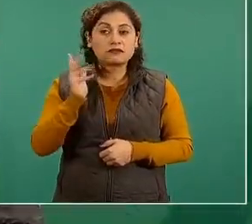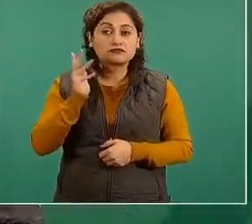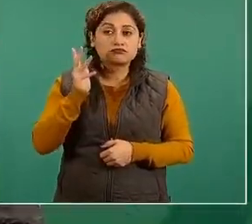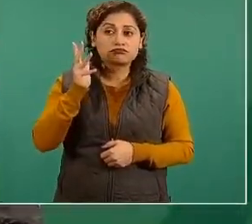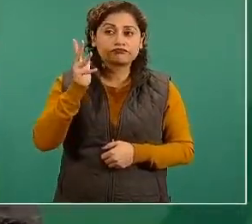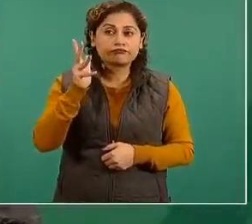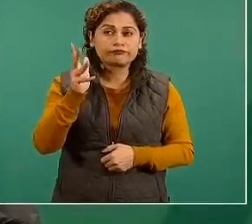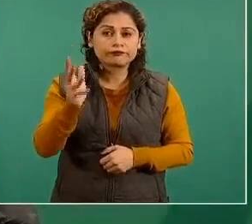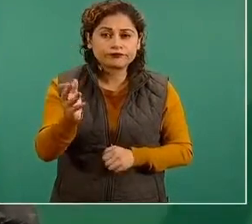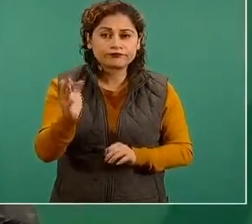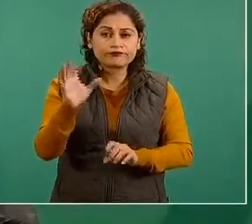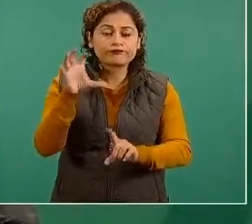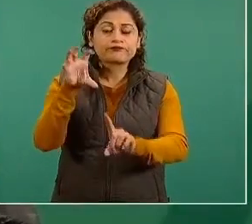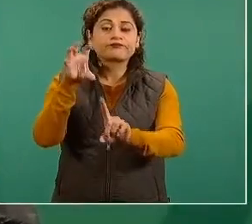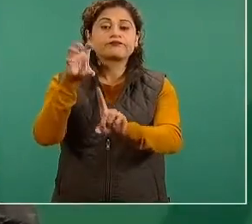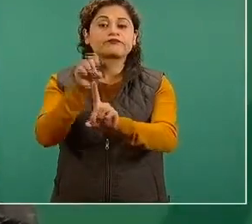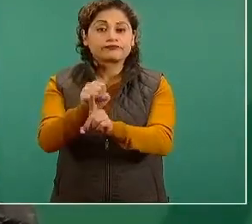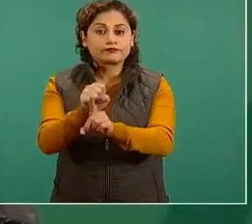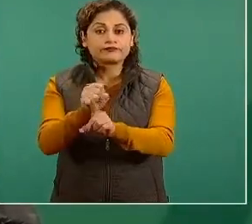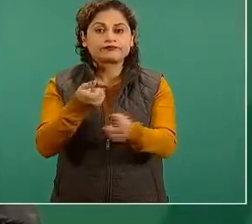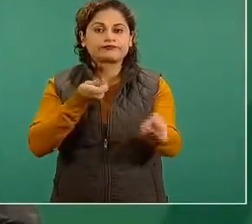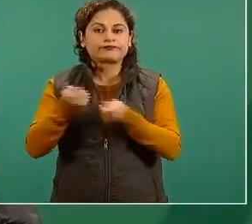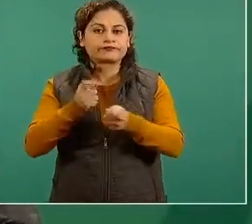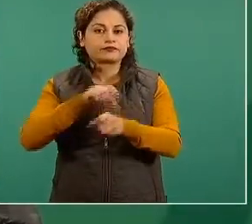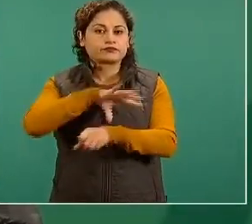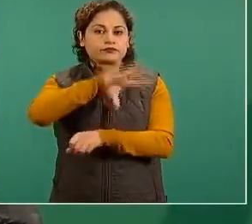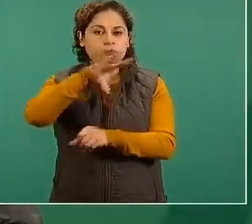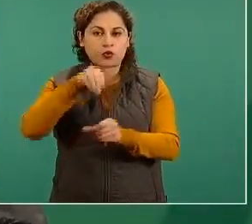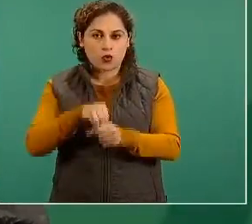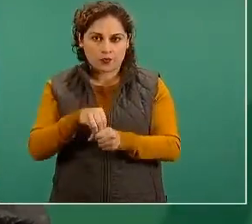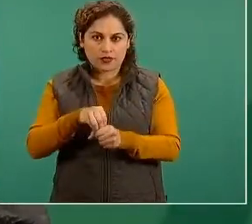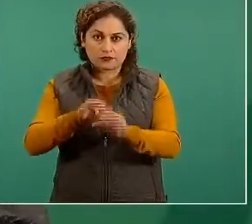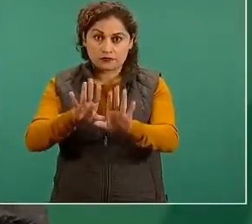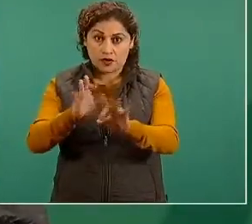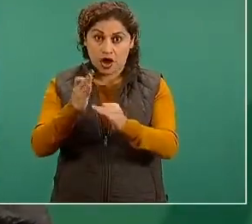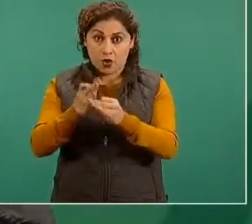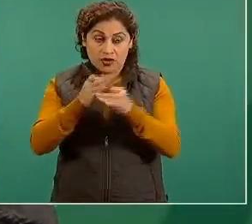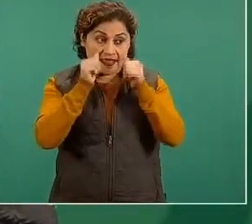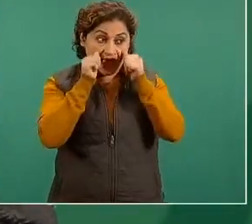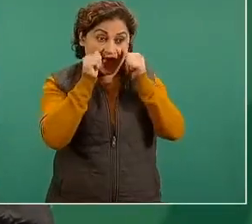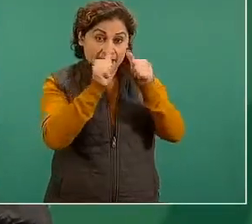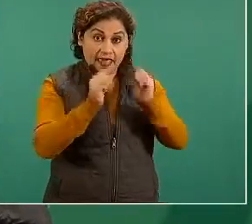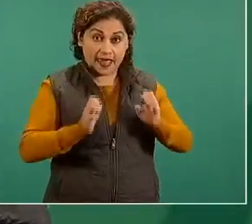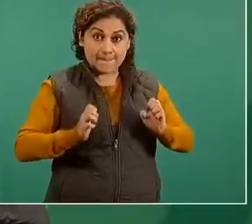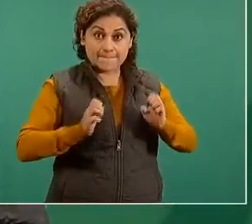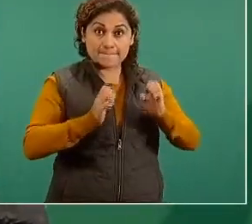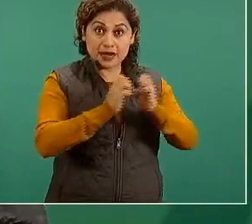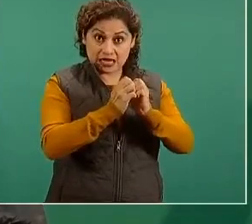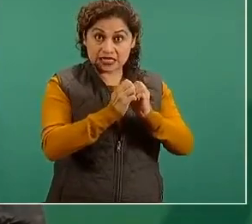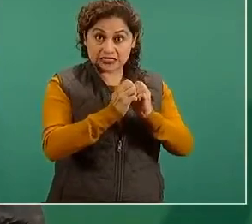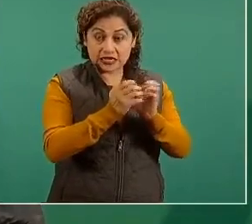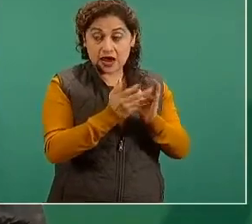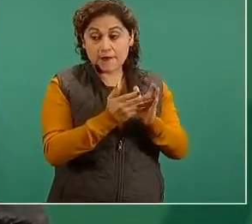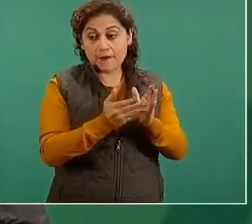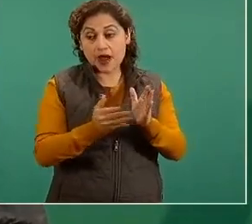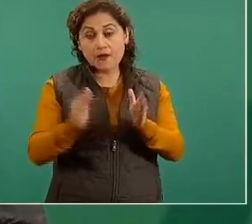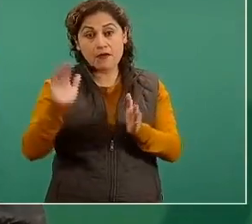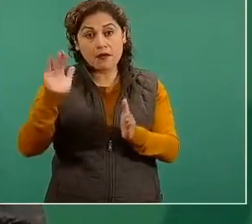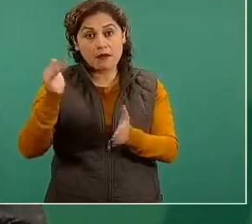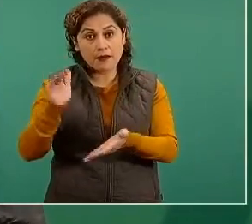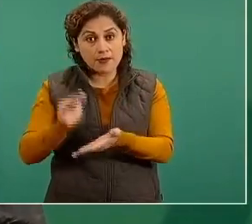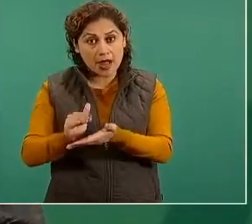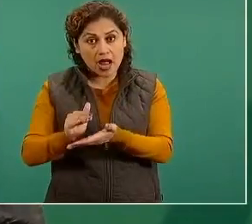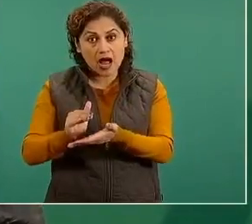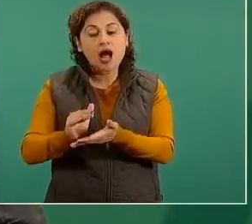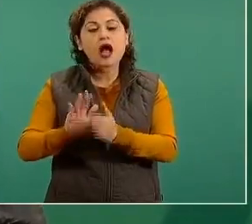se controle por completo. Primero la emergencia y luego ya cuando estemos en niveles más bajos ya